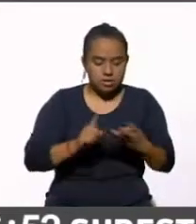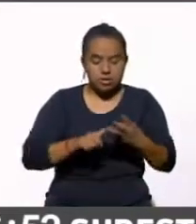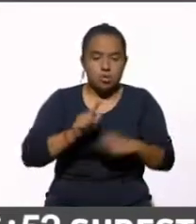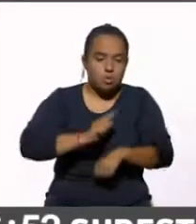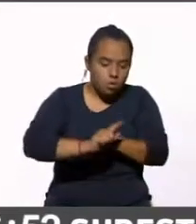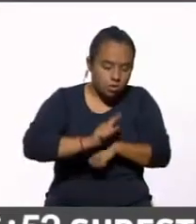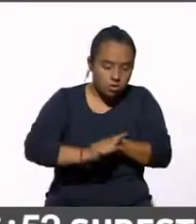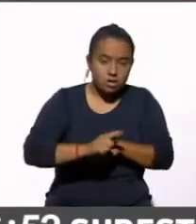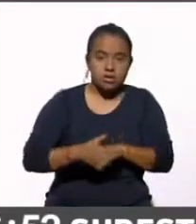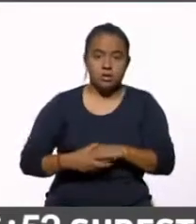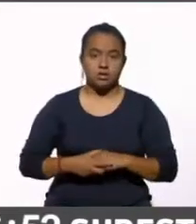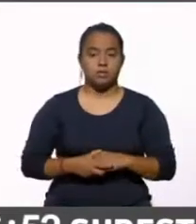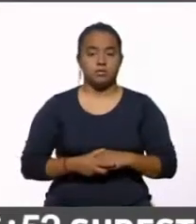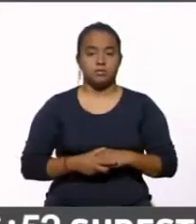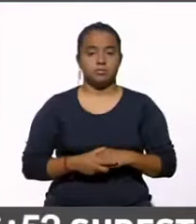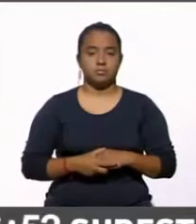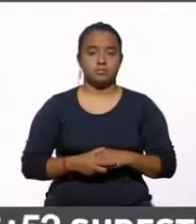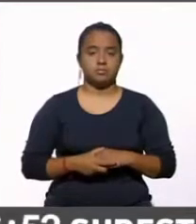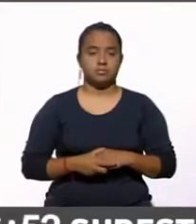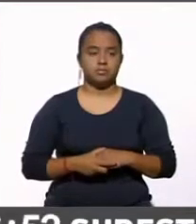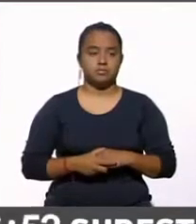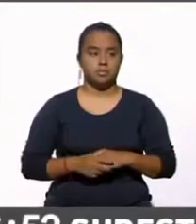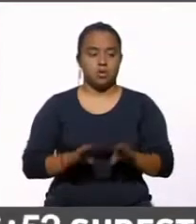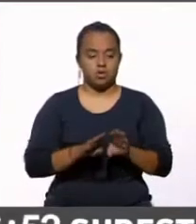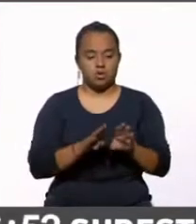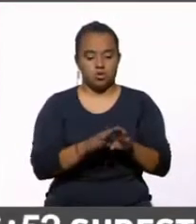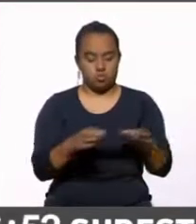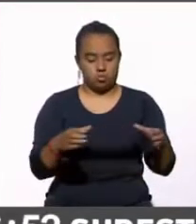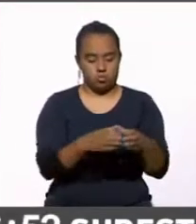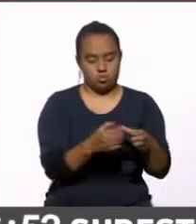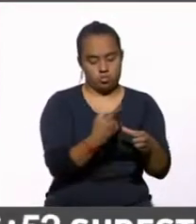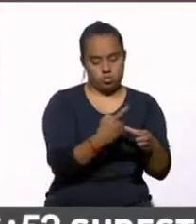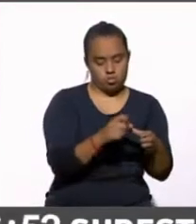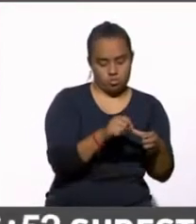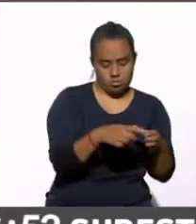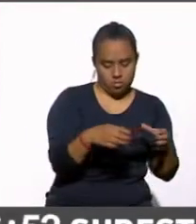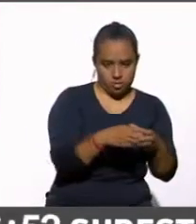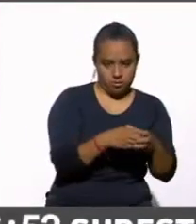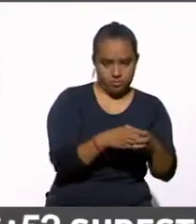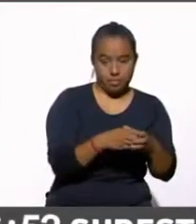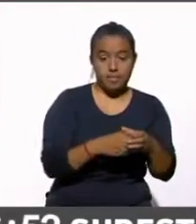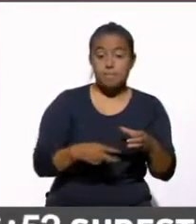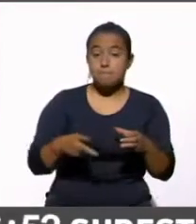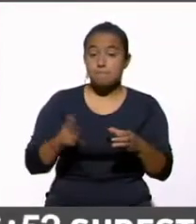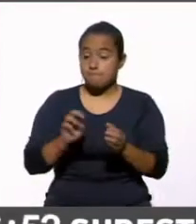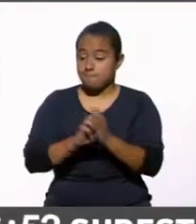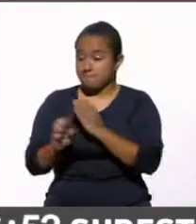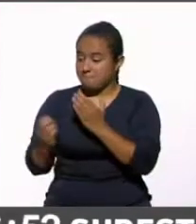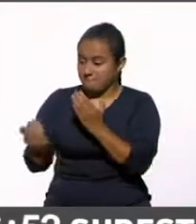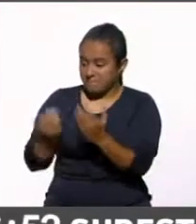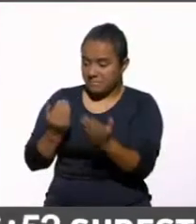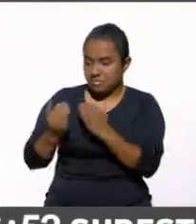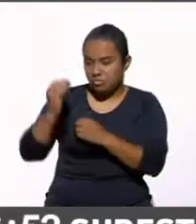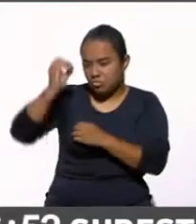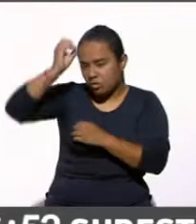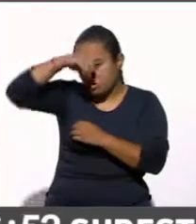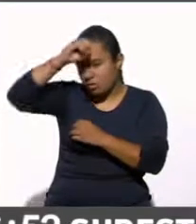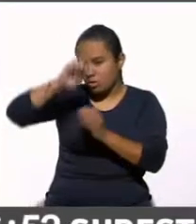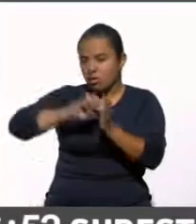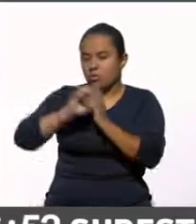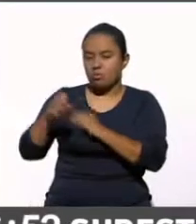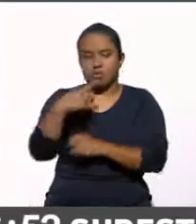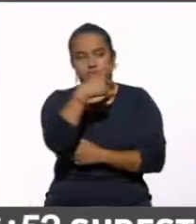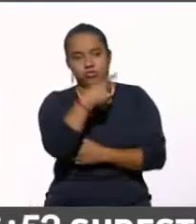guatemaltecos, los agrupamos en una sola categoría, pero si lo comparas con nuestra opinión, digamos, de los